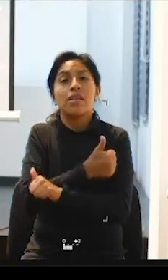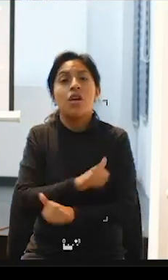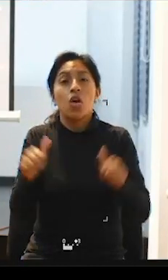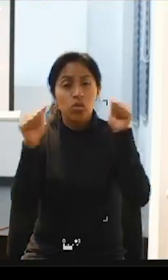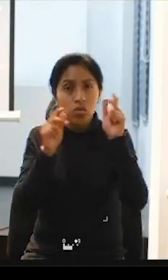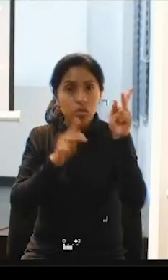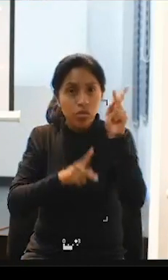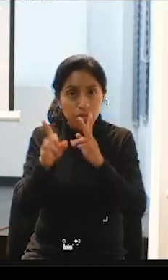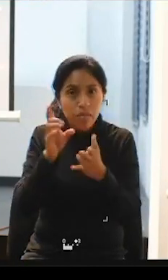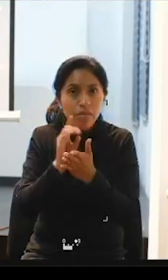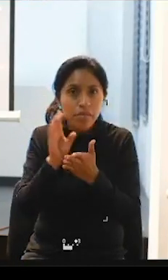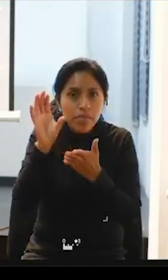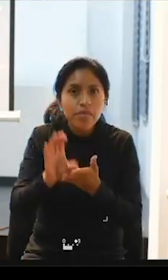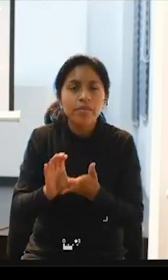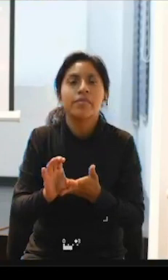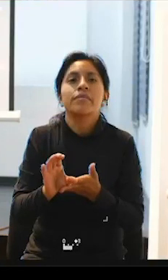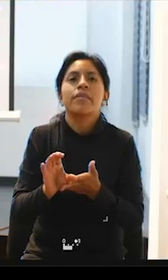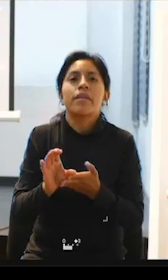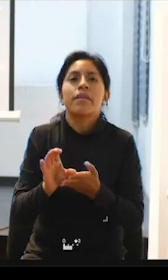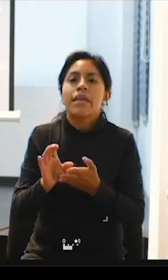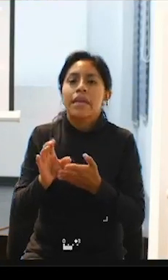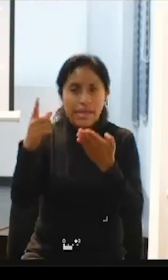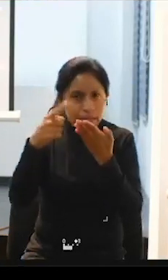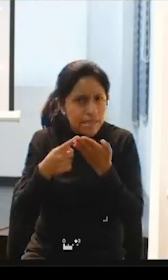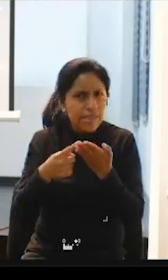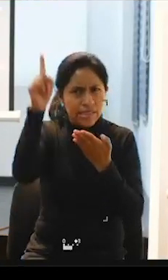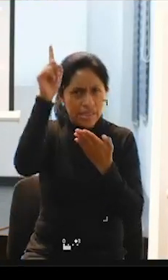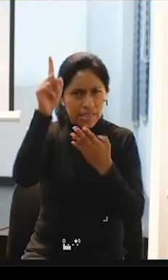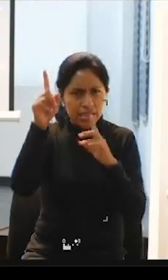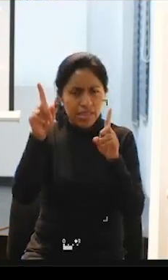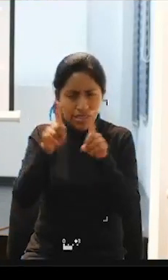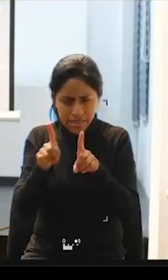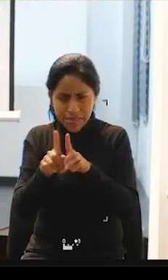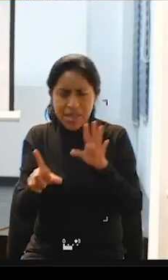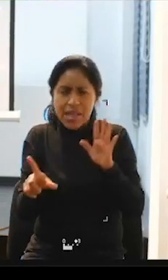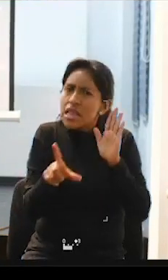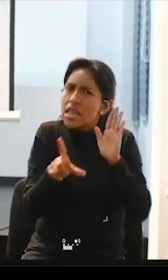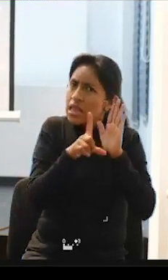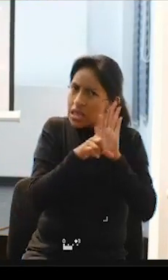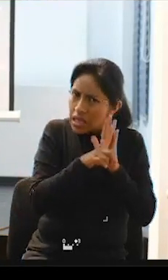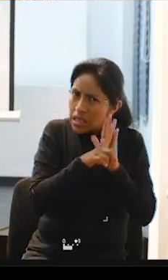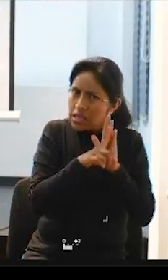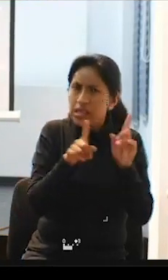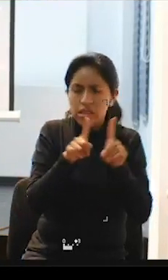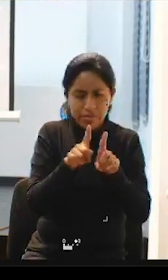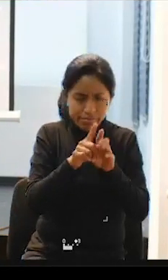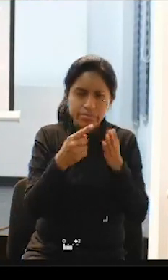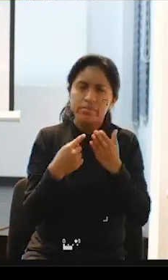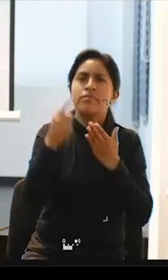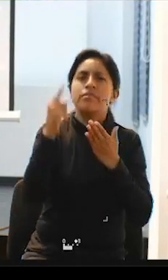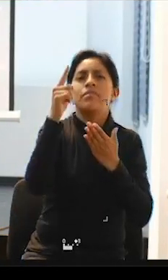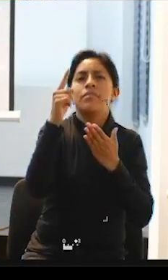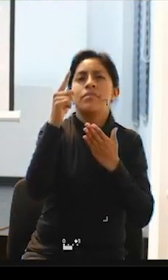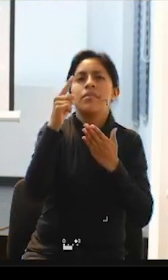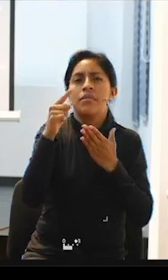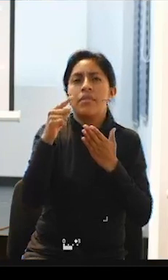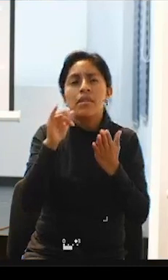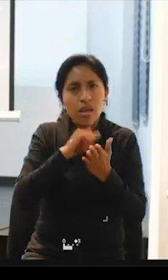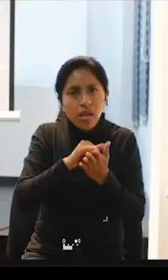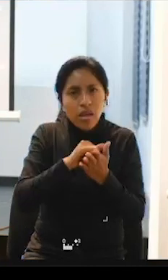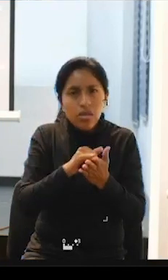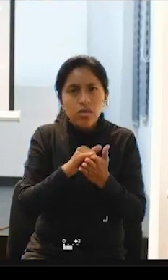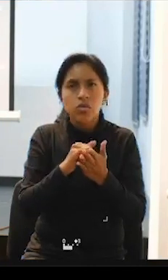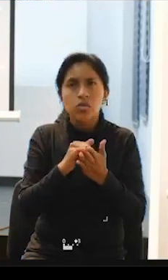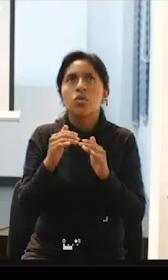discapacidad se cumpla y que el espíritu de la ley se cumpla verdad que era precisamente eso poder